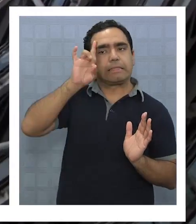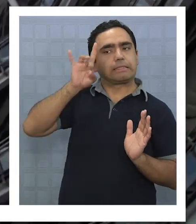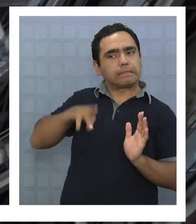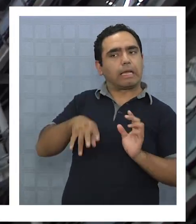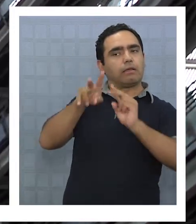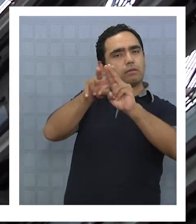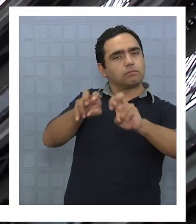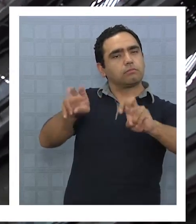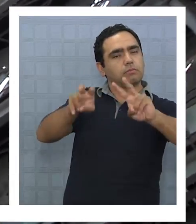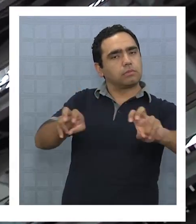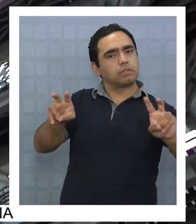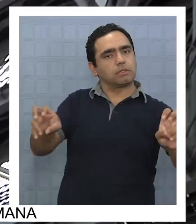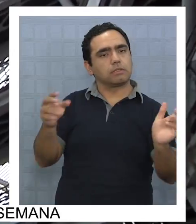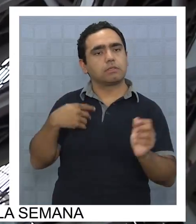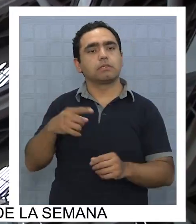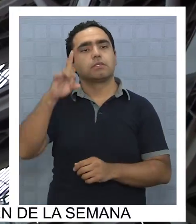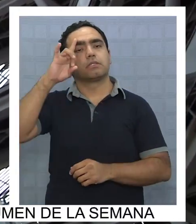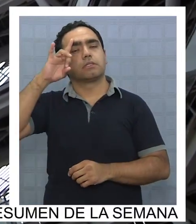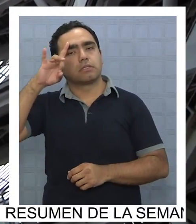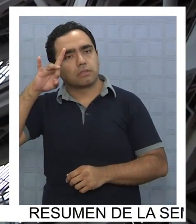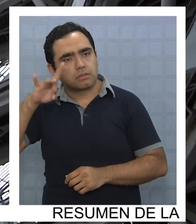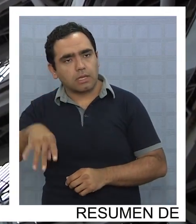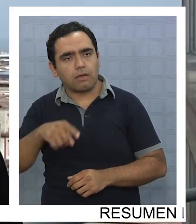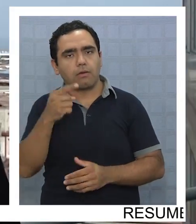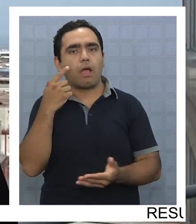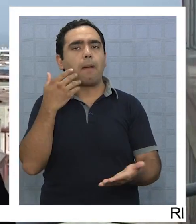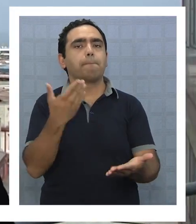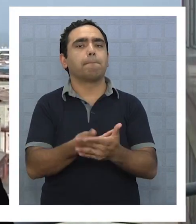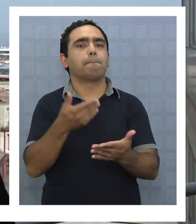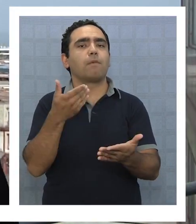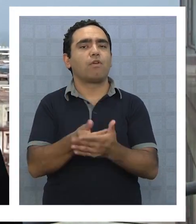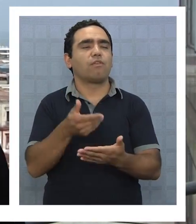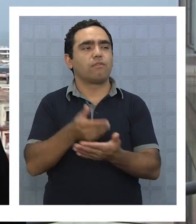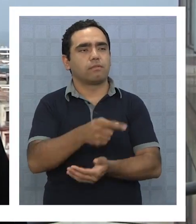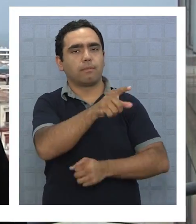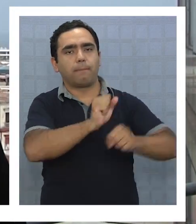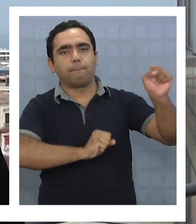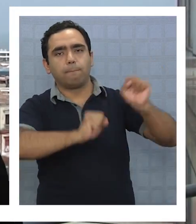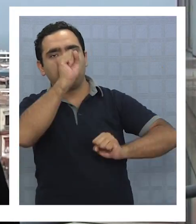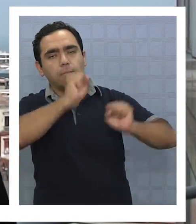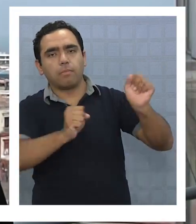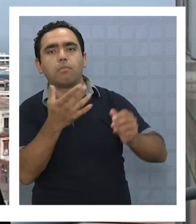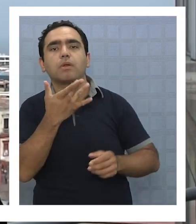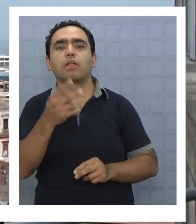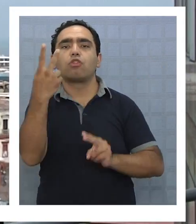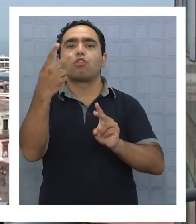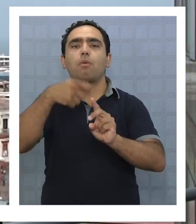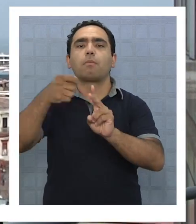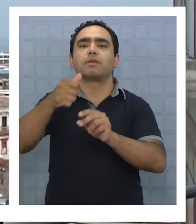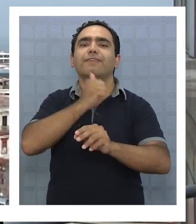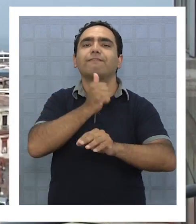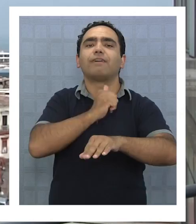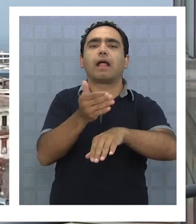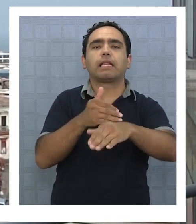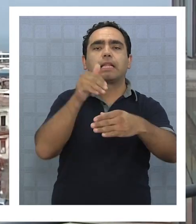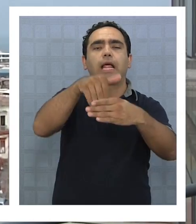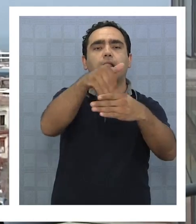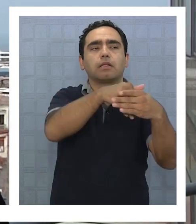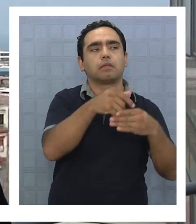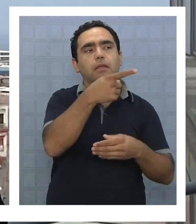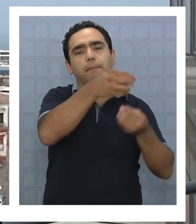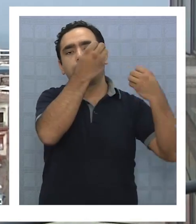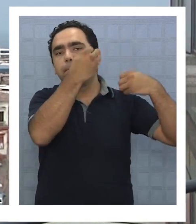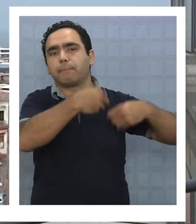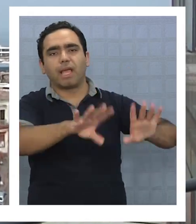creo que sabemos que es un aprovechamiento político, que quieren sacar a dos meses una elección cuando saben que están absolutamente